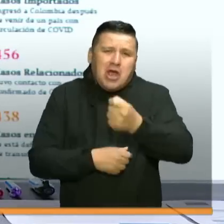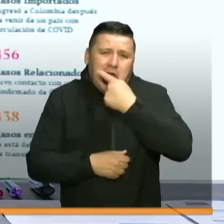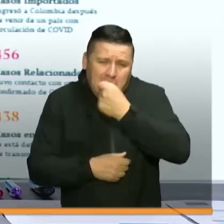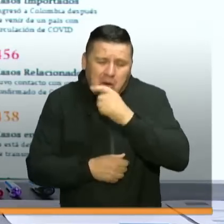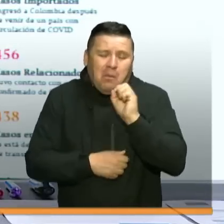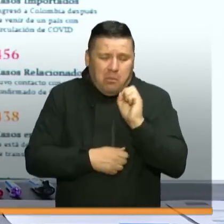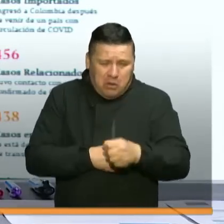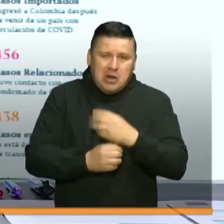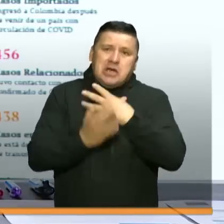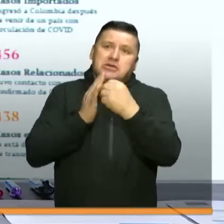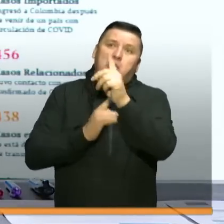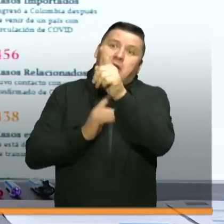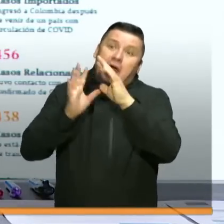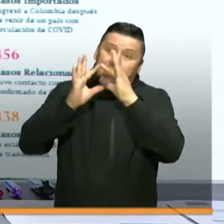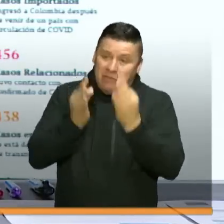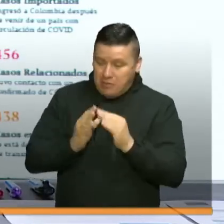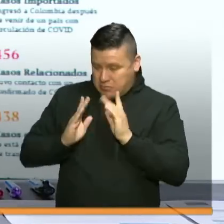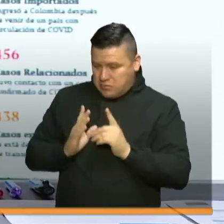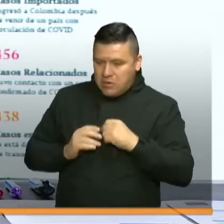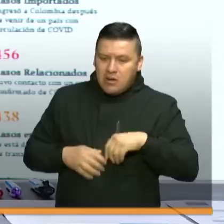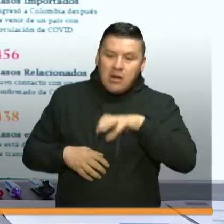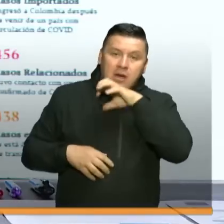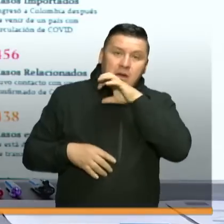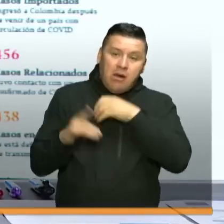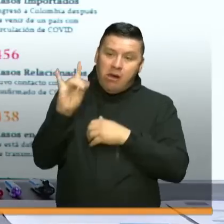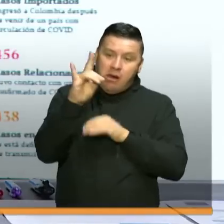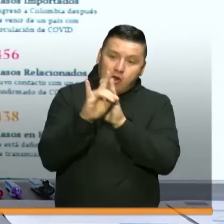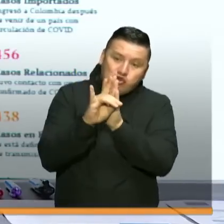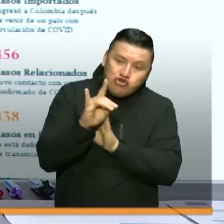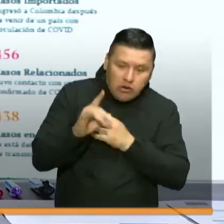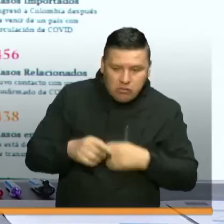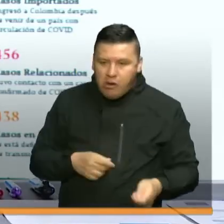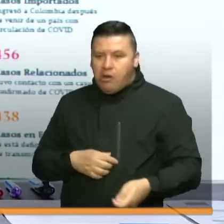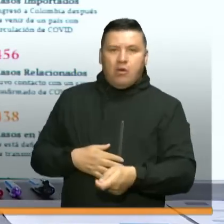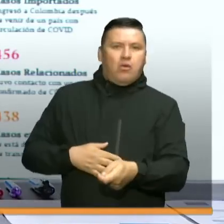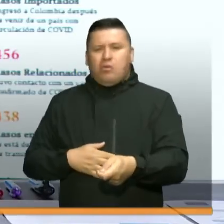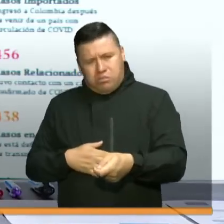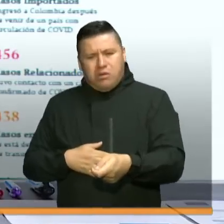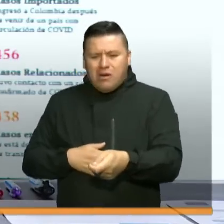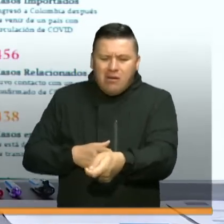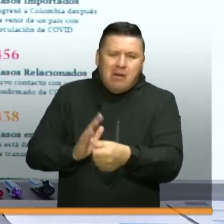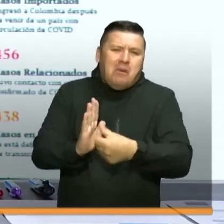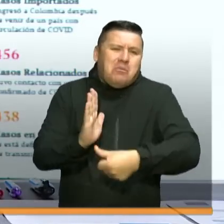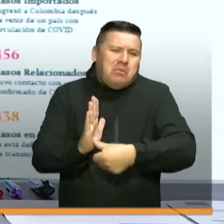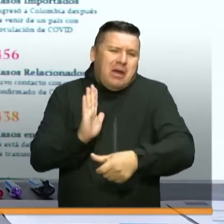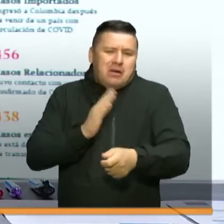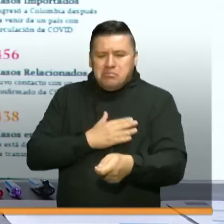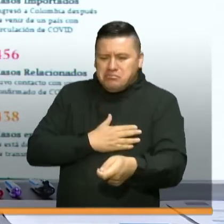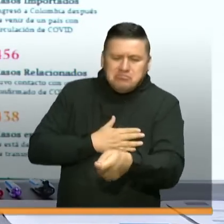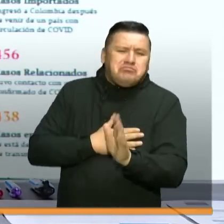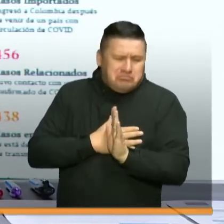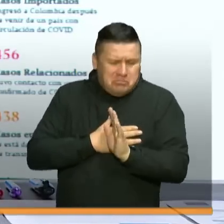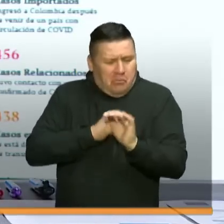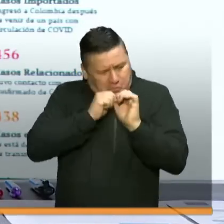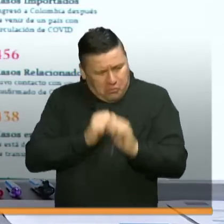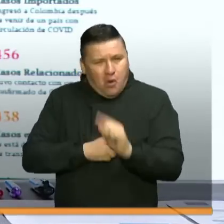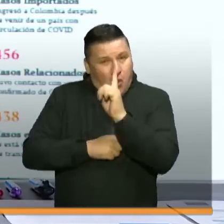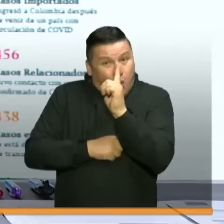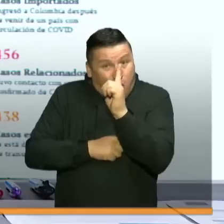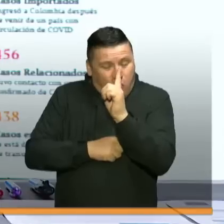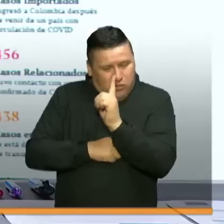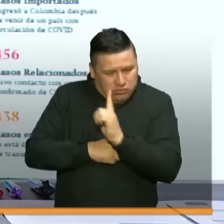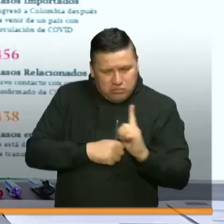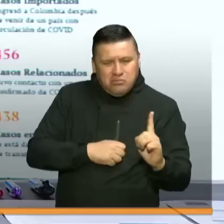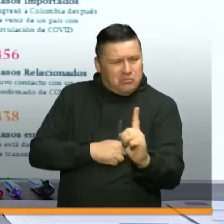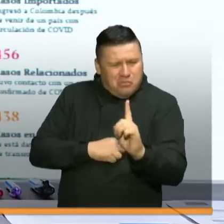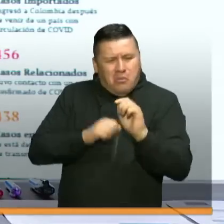una vez salida una persona por familia a sacar una mascota, que tenga que ir a hacer sus necesidades. Inclusive también hemos